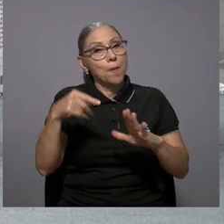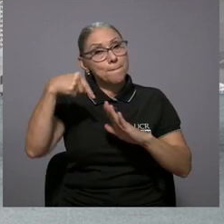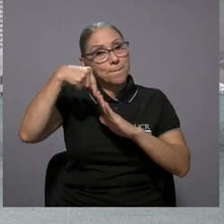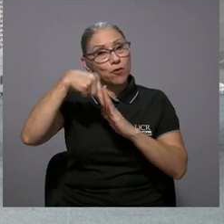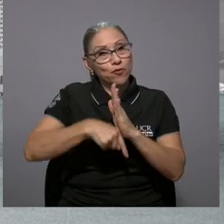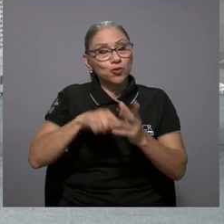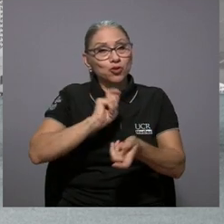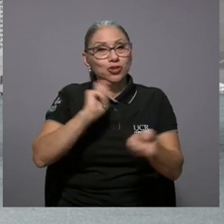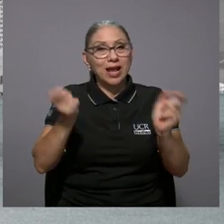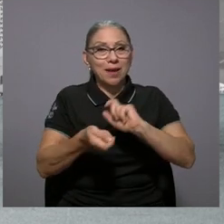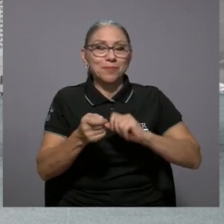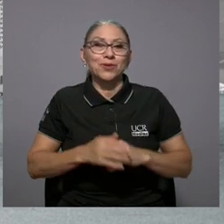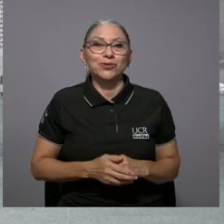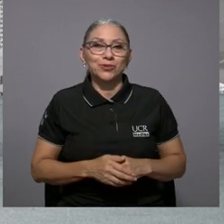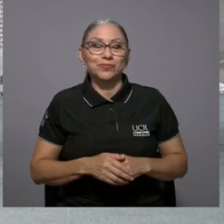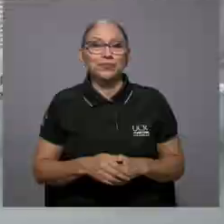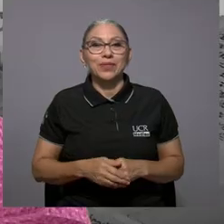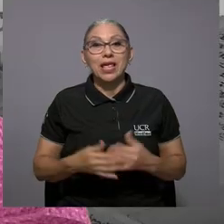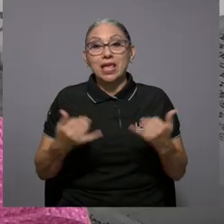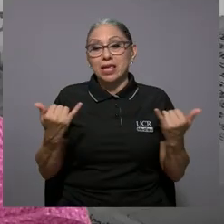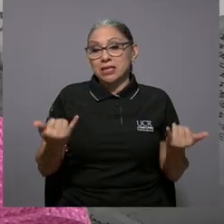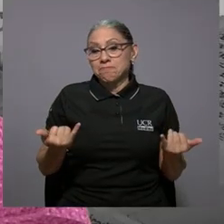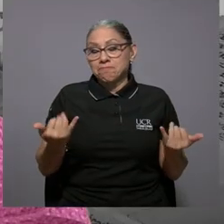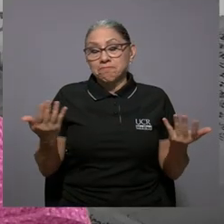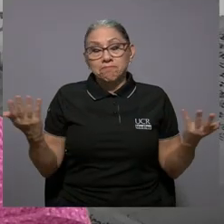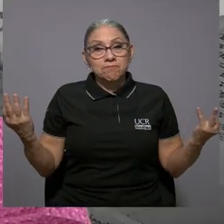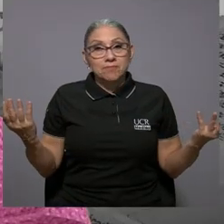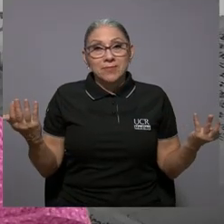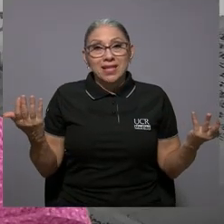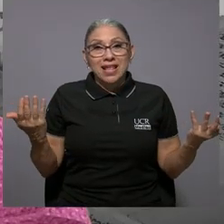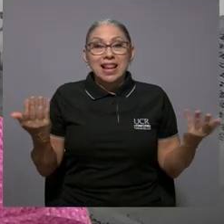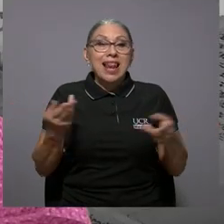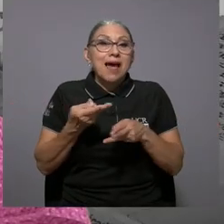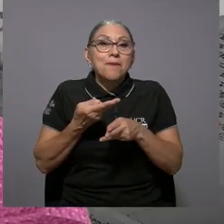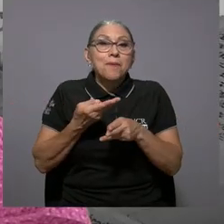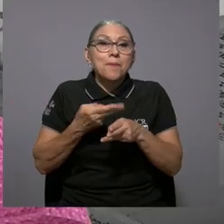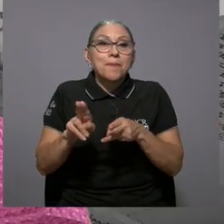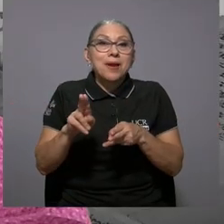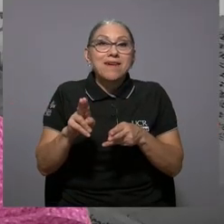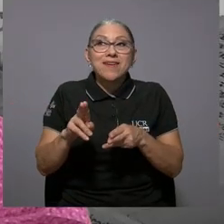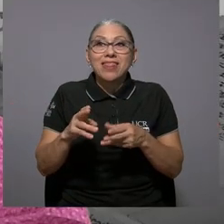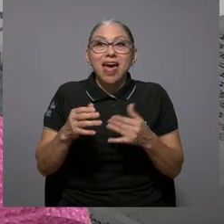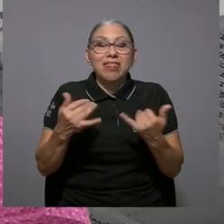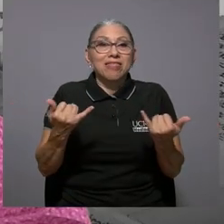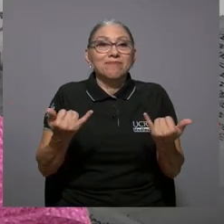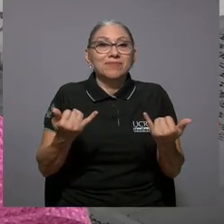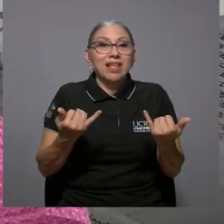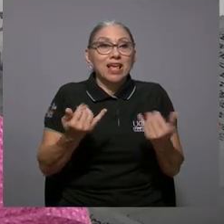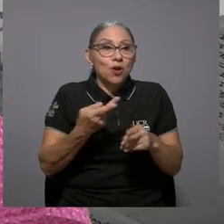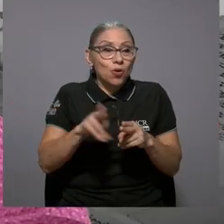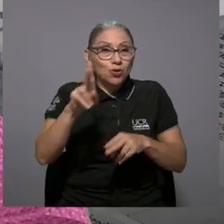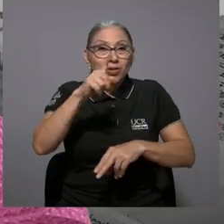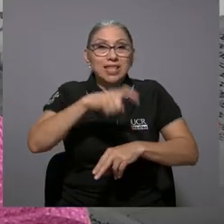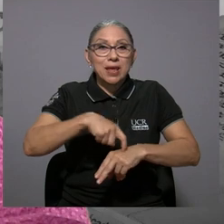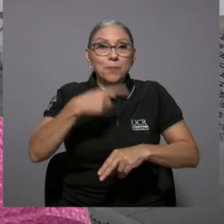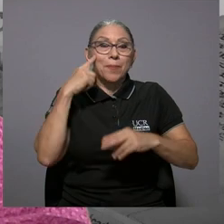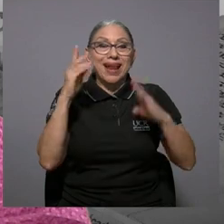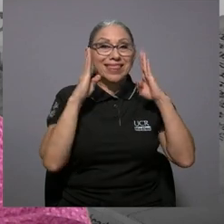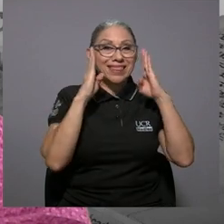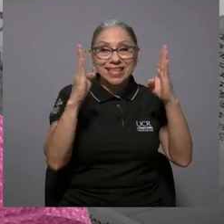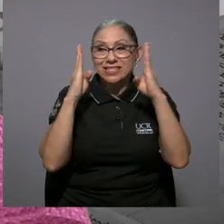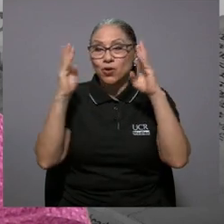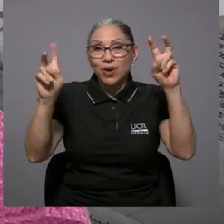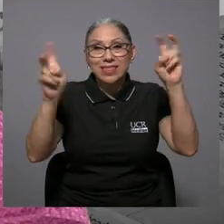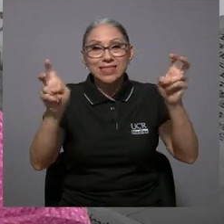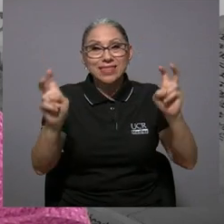profundos y la brevedad de la de la atención a los